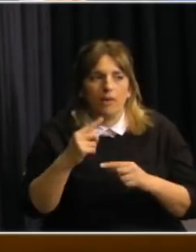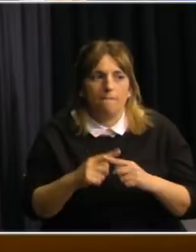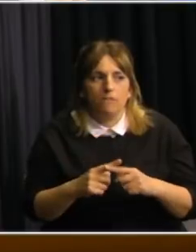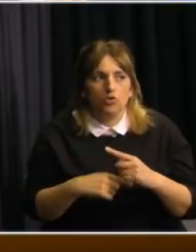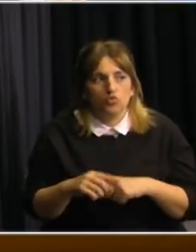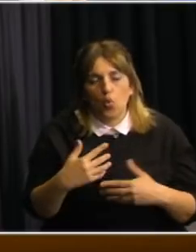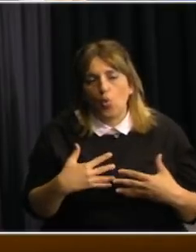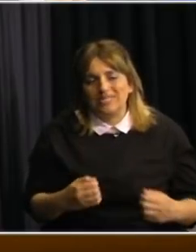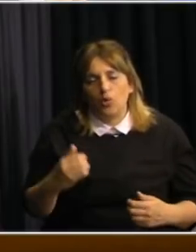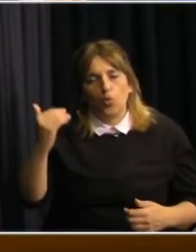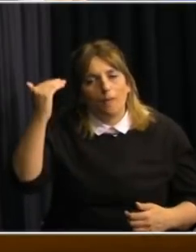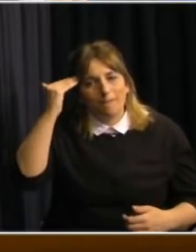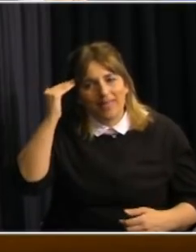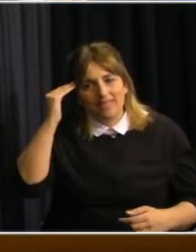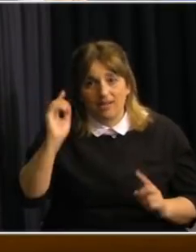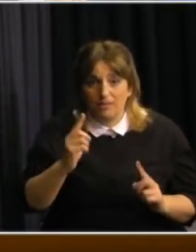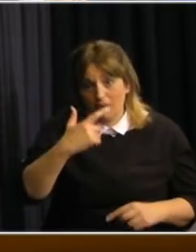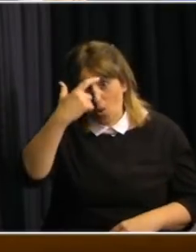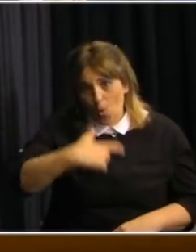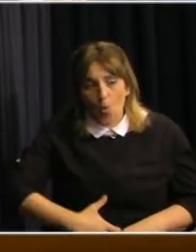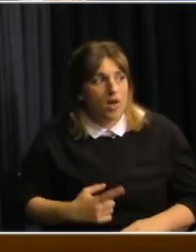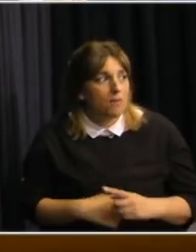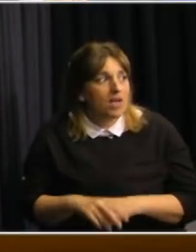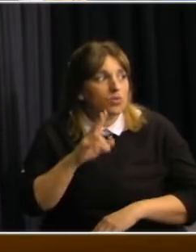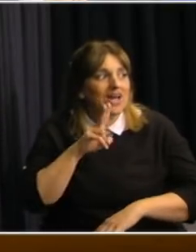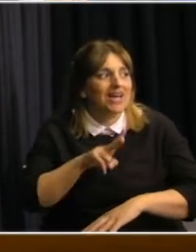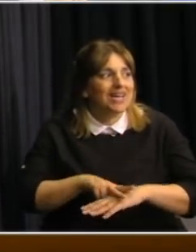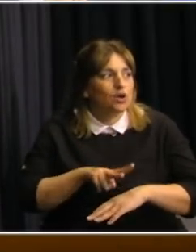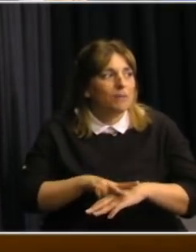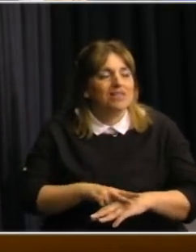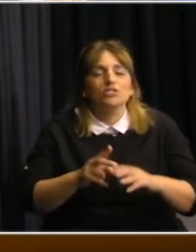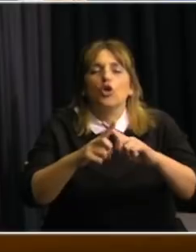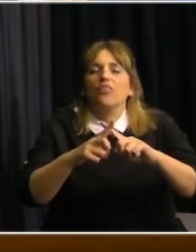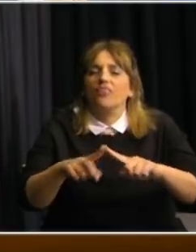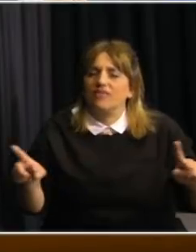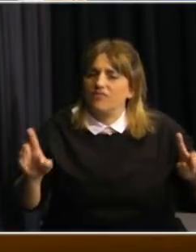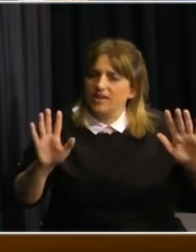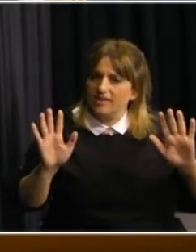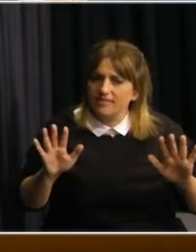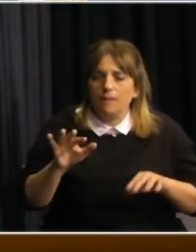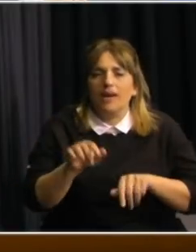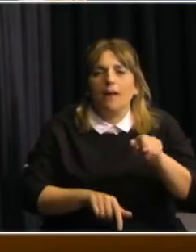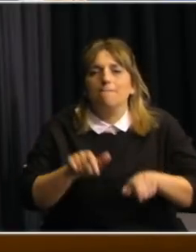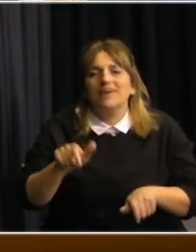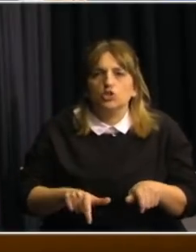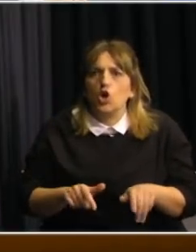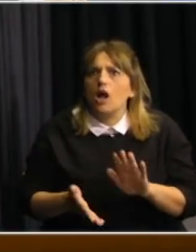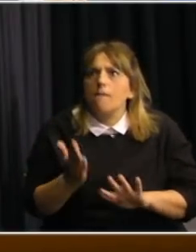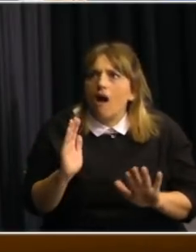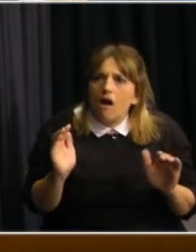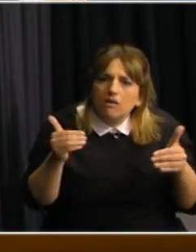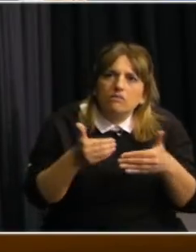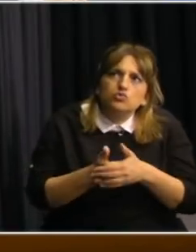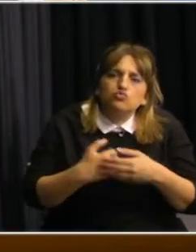salud mental y también física que puede tener ¿hay alguna recomendación diferente hoy para esas personas que han estado más encerradas que